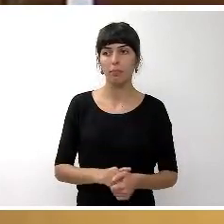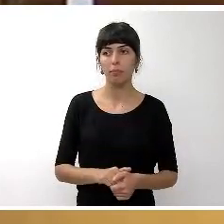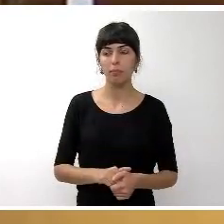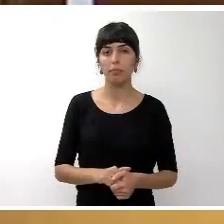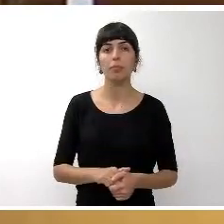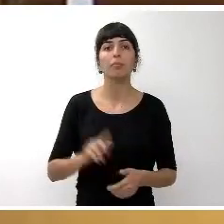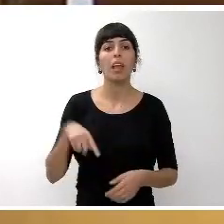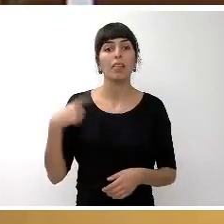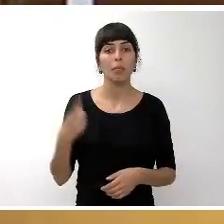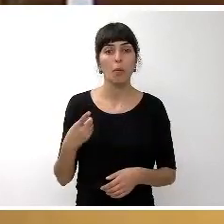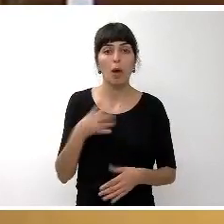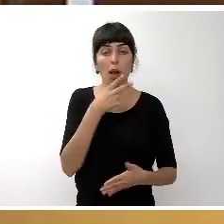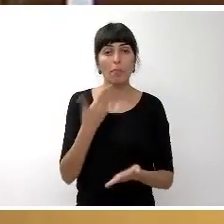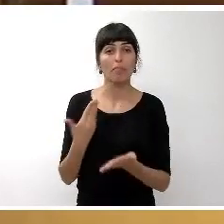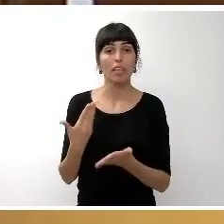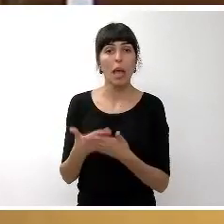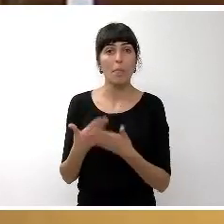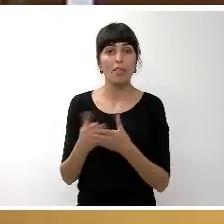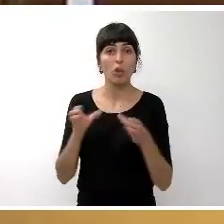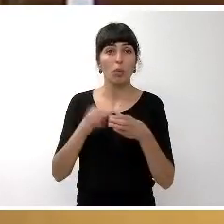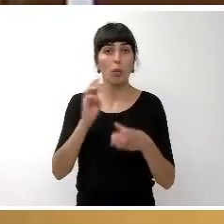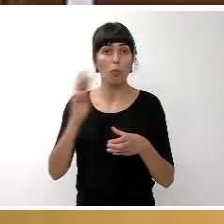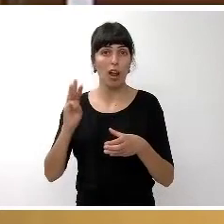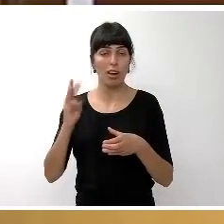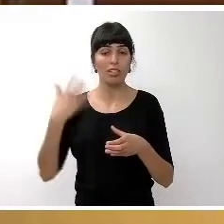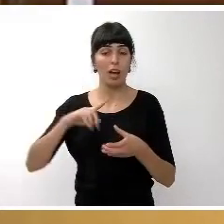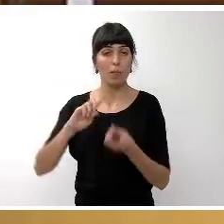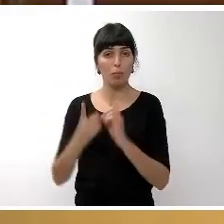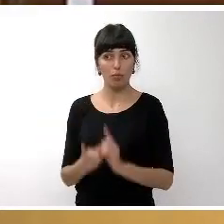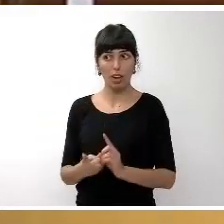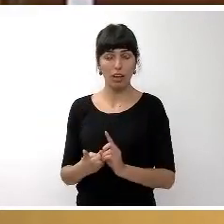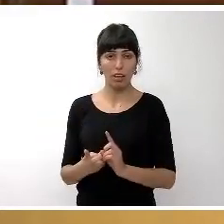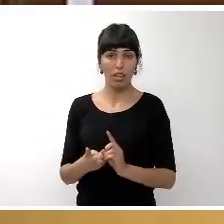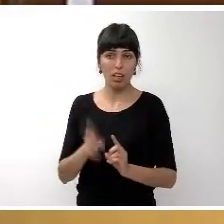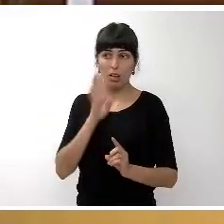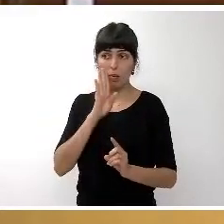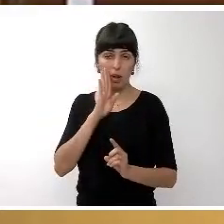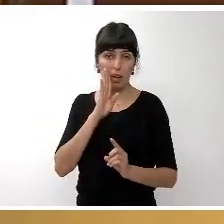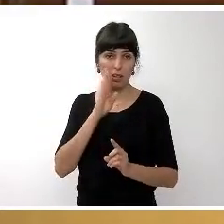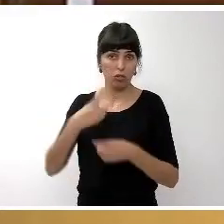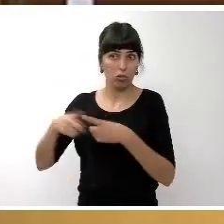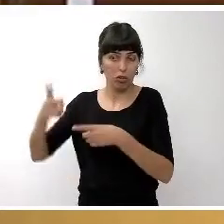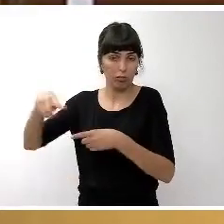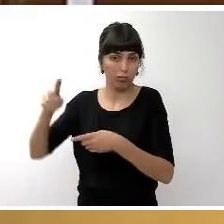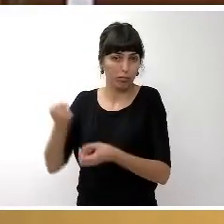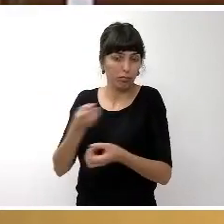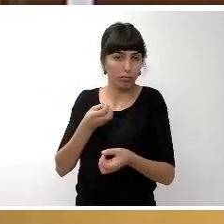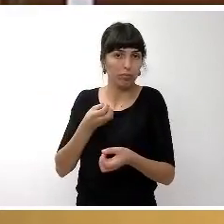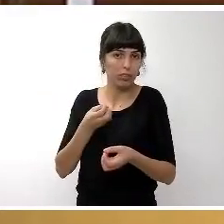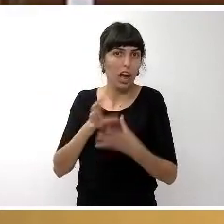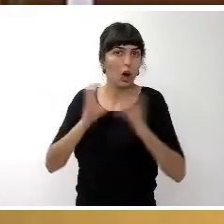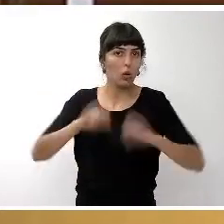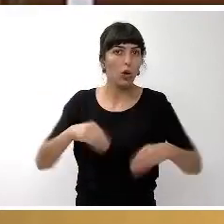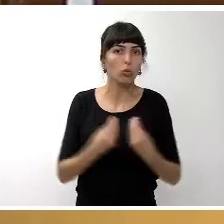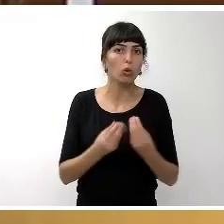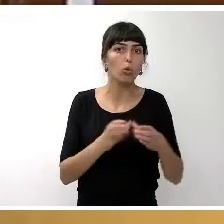Después la enmienda del Partido Popular modificada en los términos en que se ha acordado con el